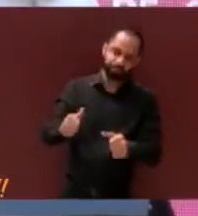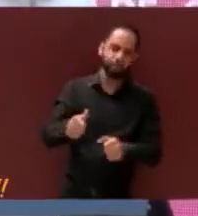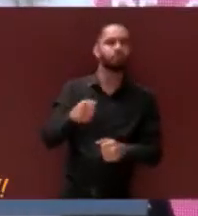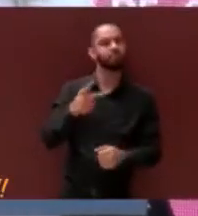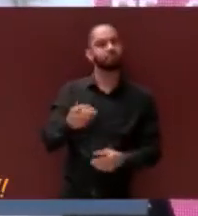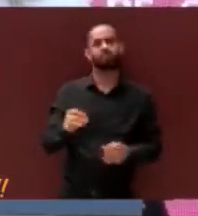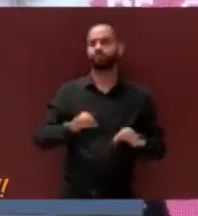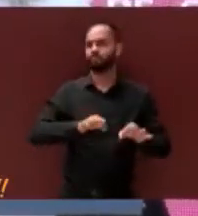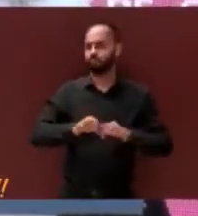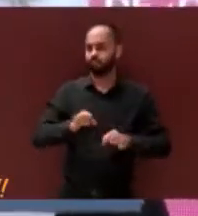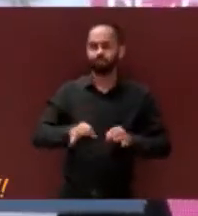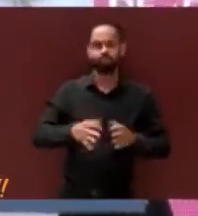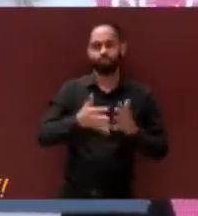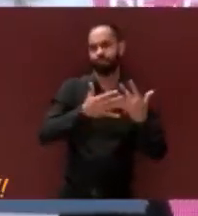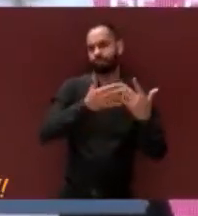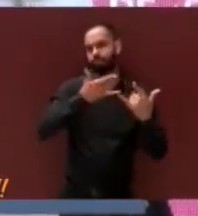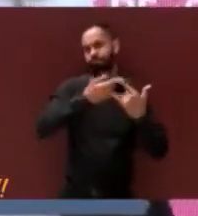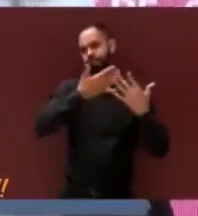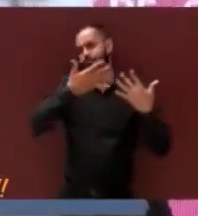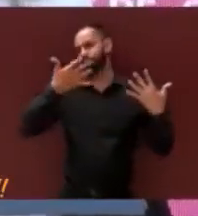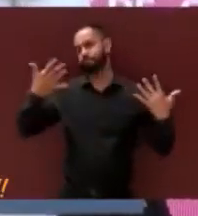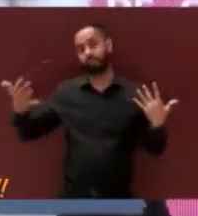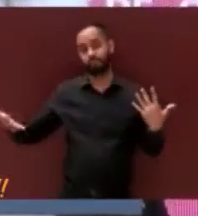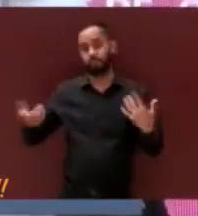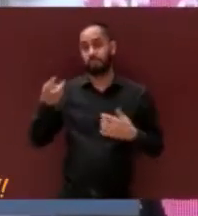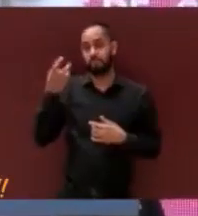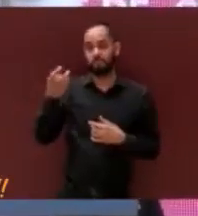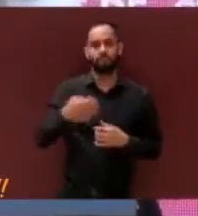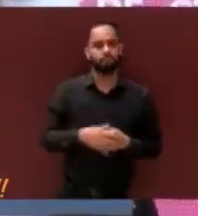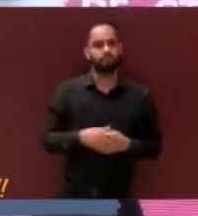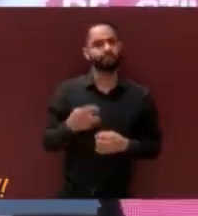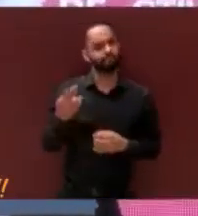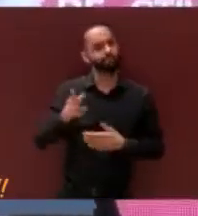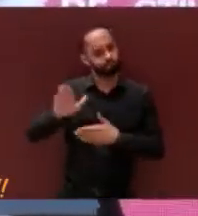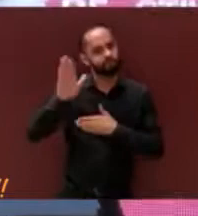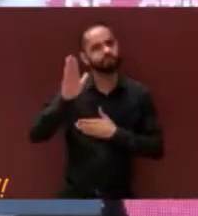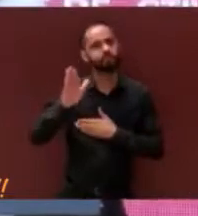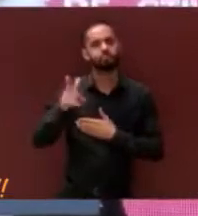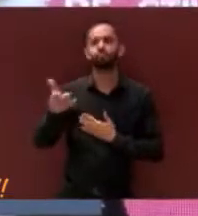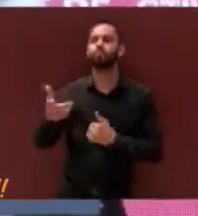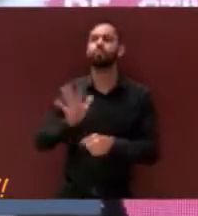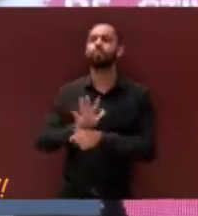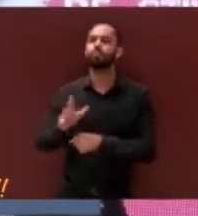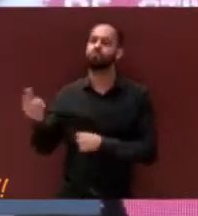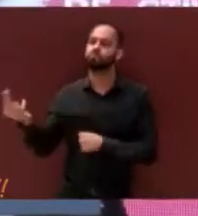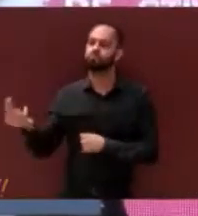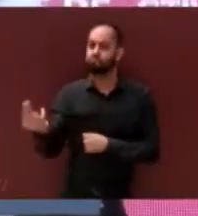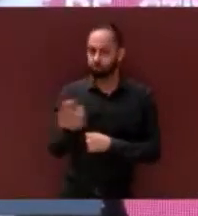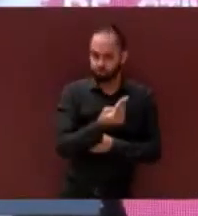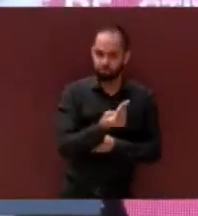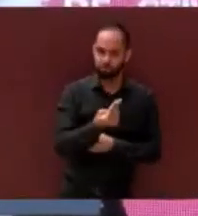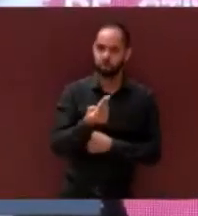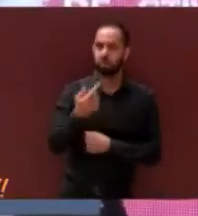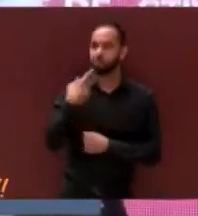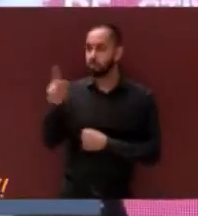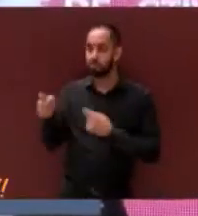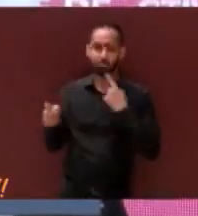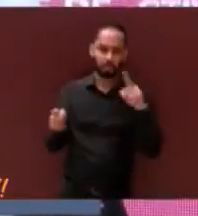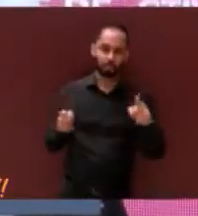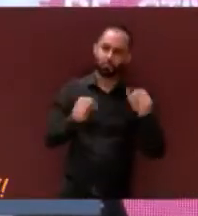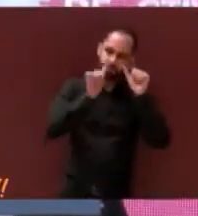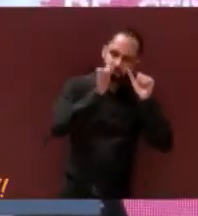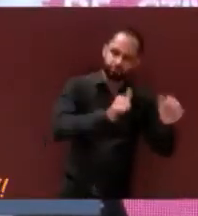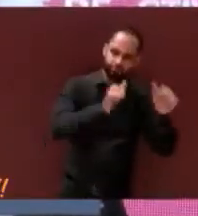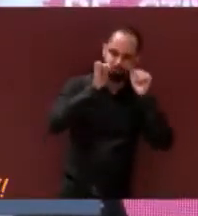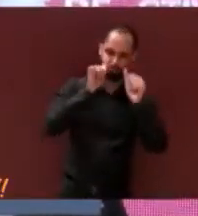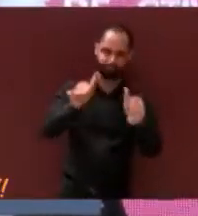histórico con la ciudadanía, que realmente era comprometerse a solventar todas y cada una de las denuncias interpuestas en